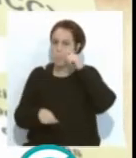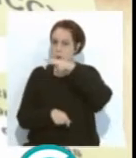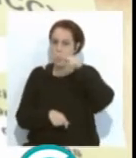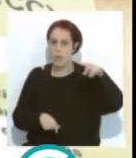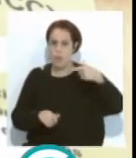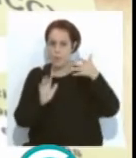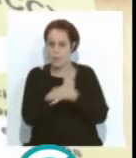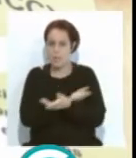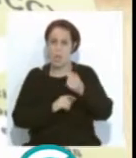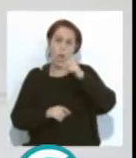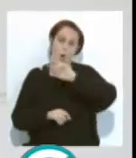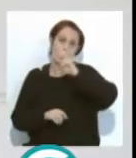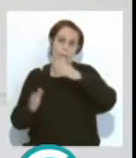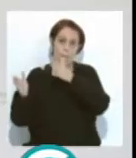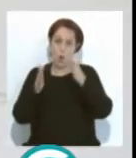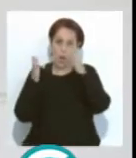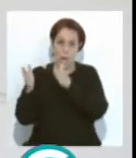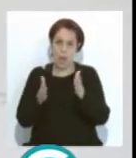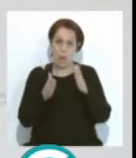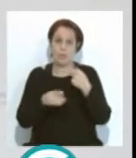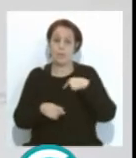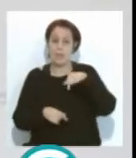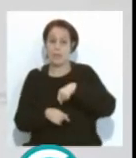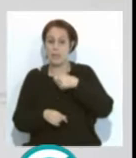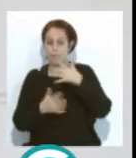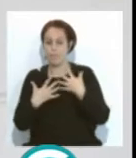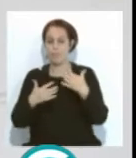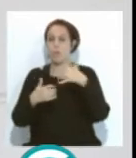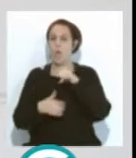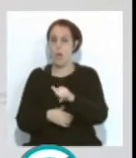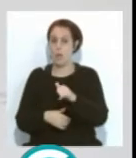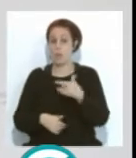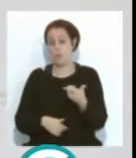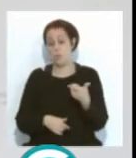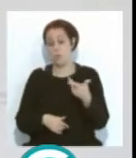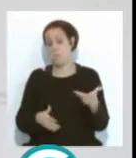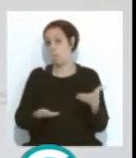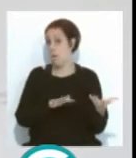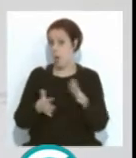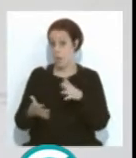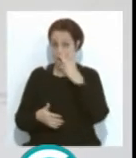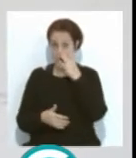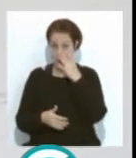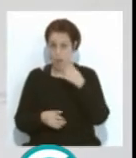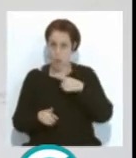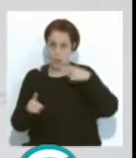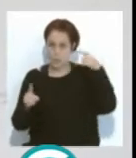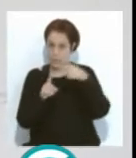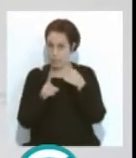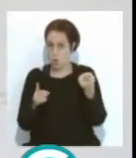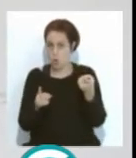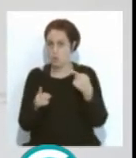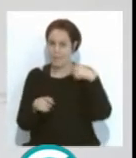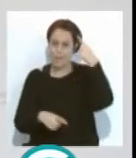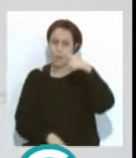para exposiciones temporales y distintas dependencias entre las que se encuentra un pequeño auditorio. Por tanto, esto es someramente lo que va a ver el carnaval, los objetivos que como